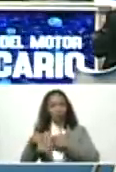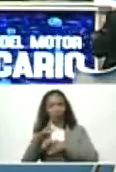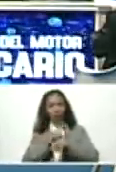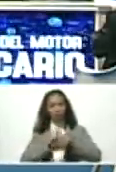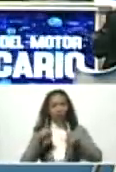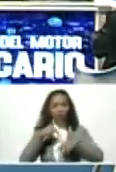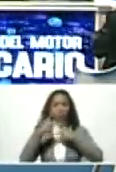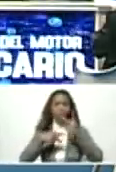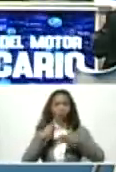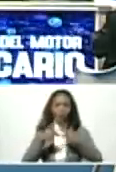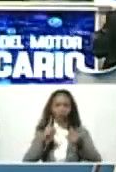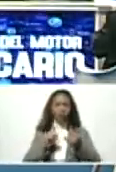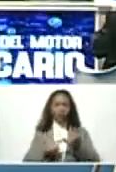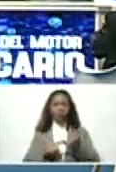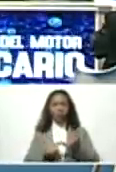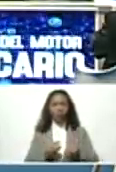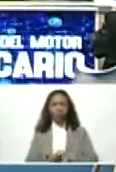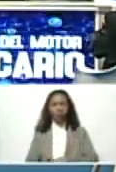políticas